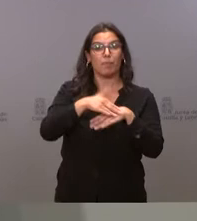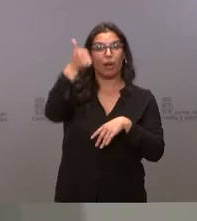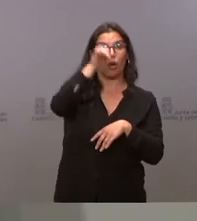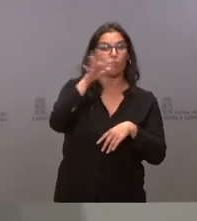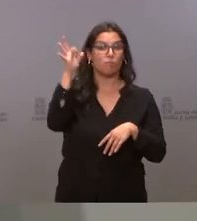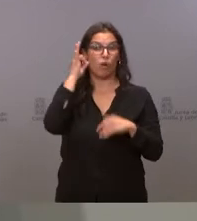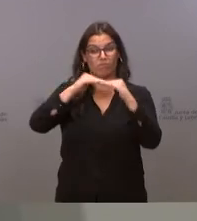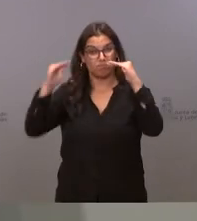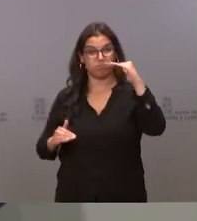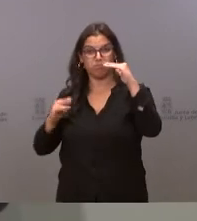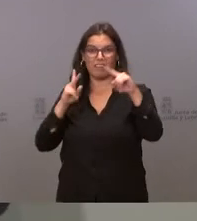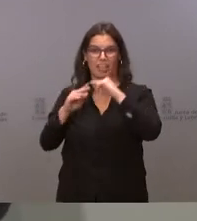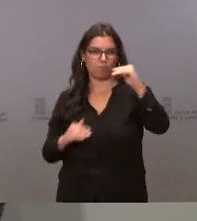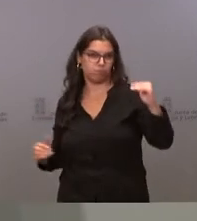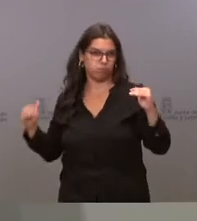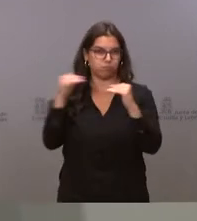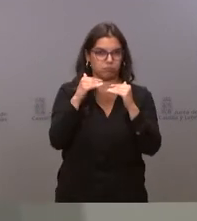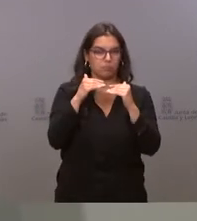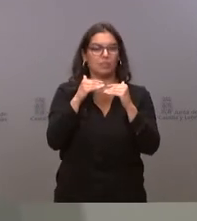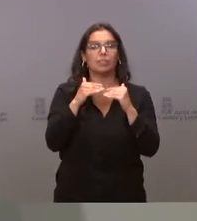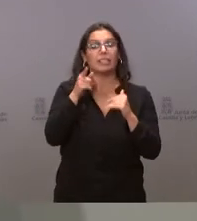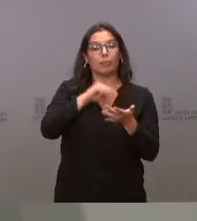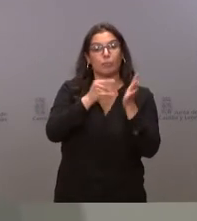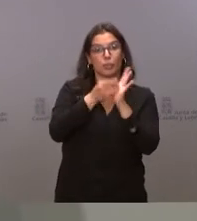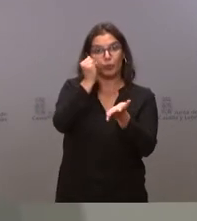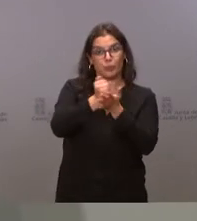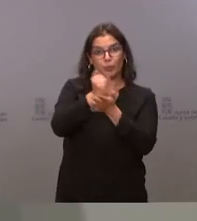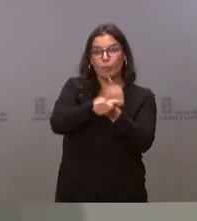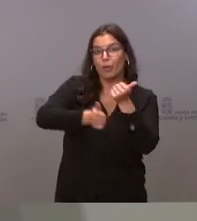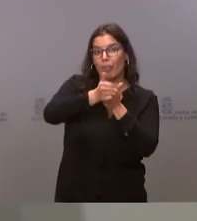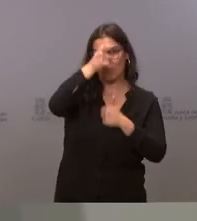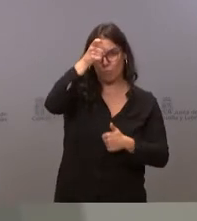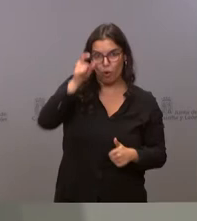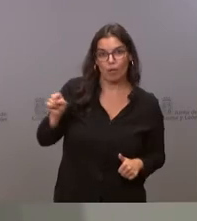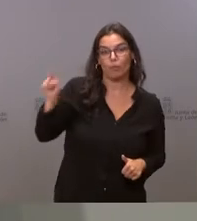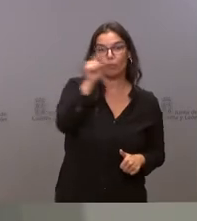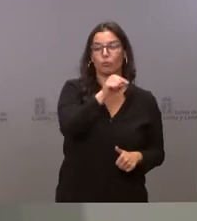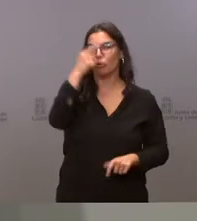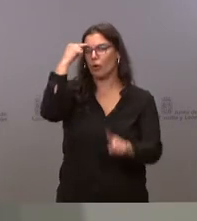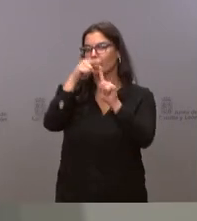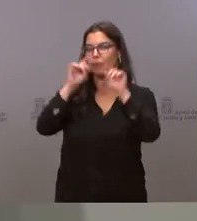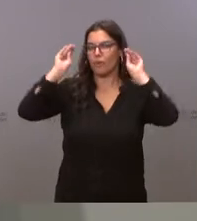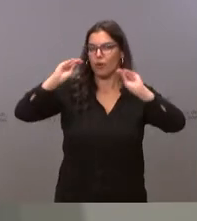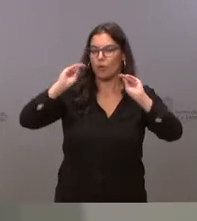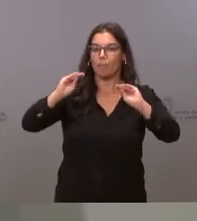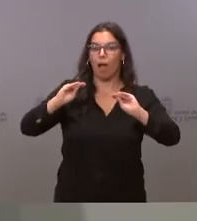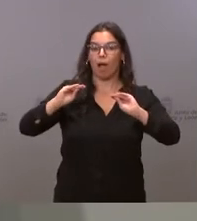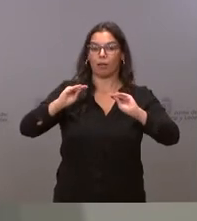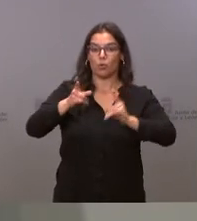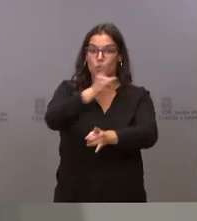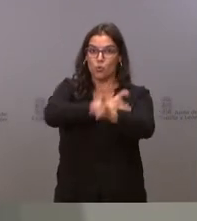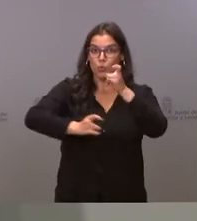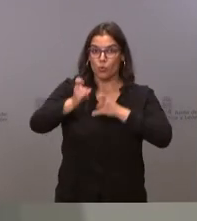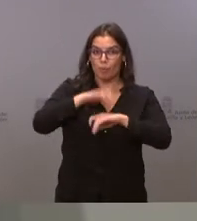mundo del deporte. Este proyecto piloto, que da prioridad a las zonas rurales, tiene como objetivo formar e iniciar en un camino de desarrollo